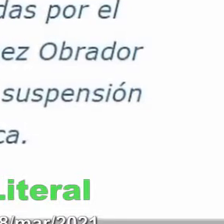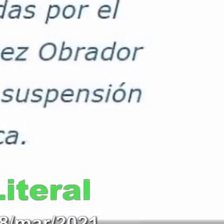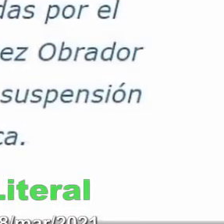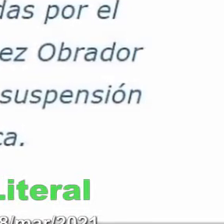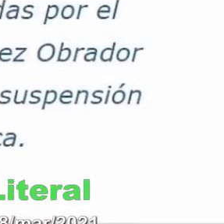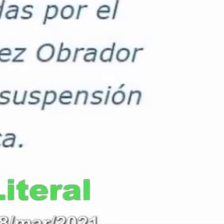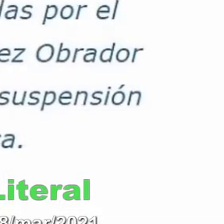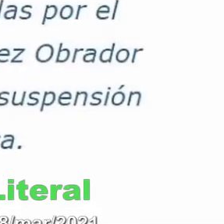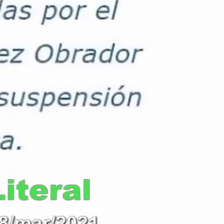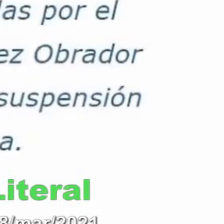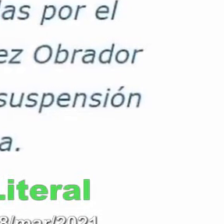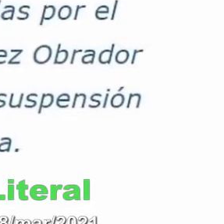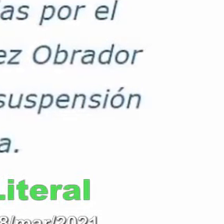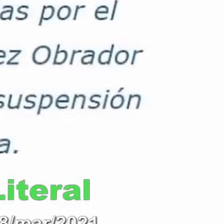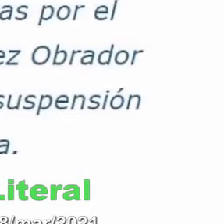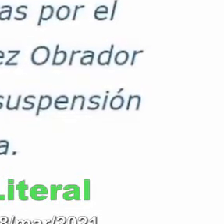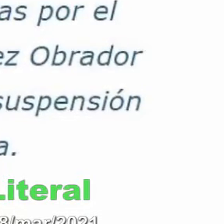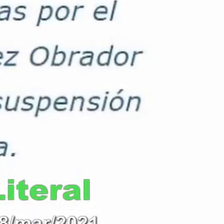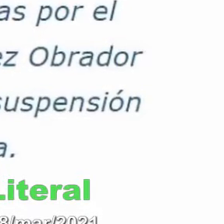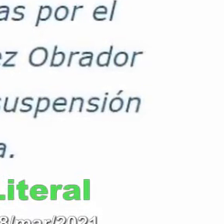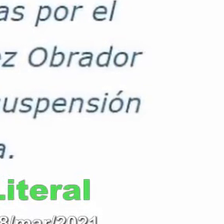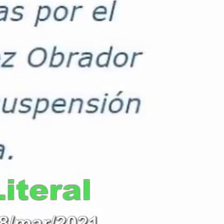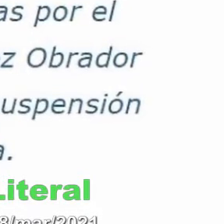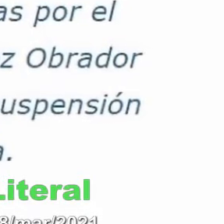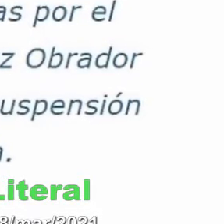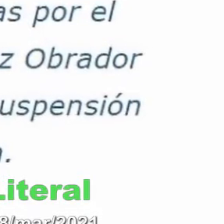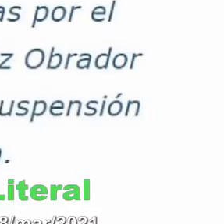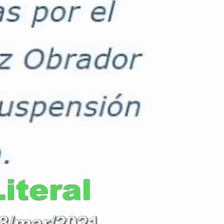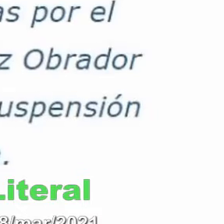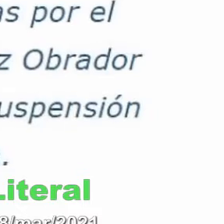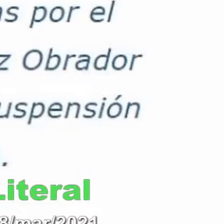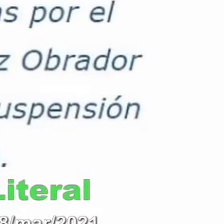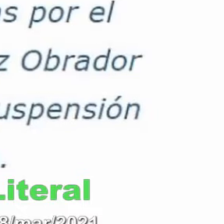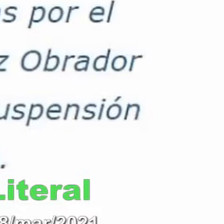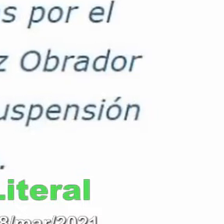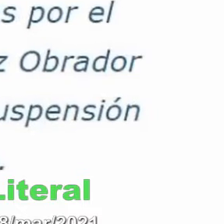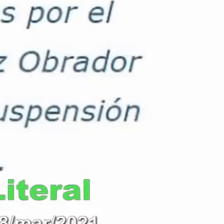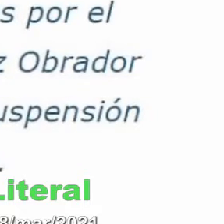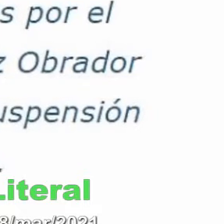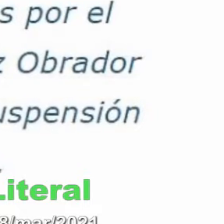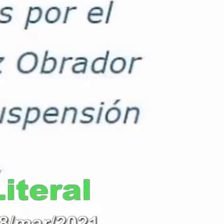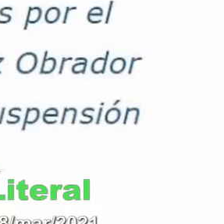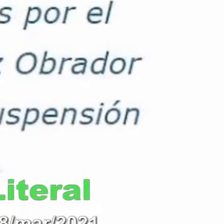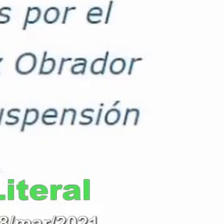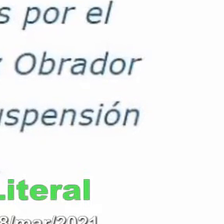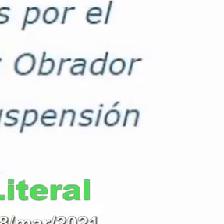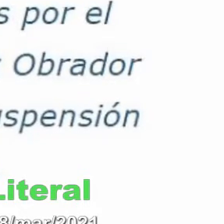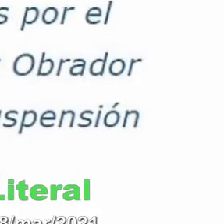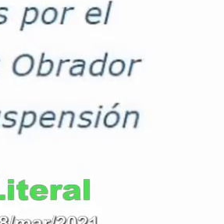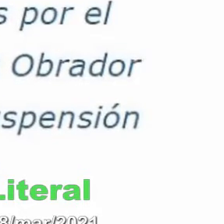no podía conceder